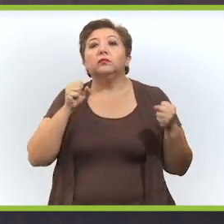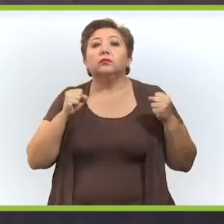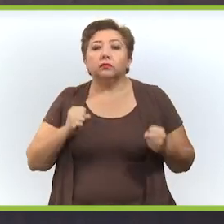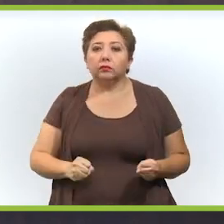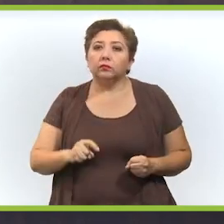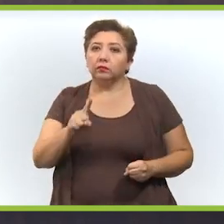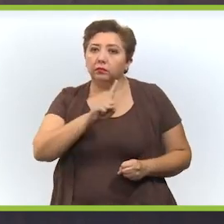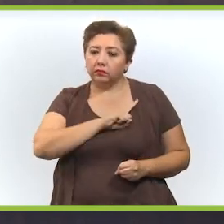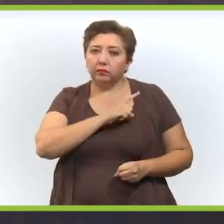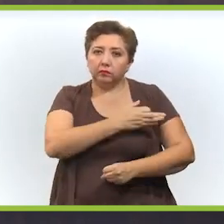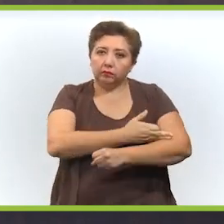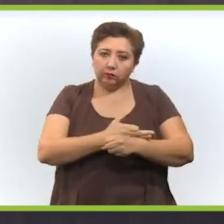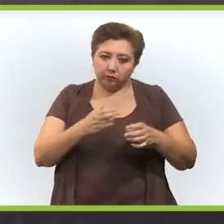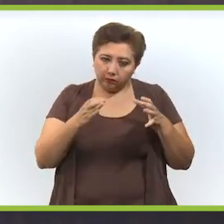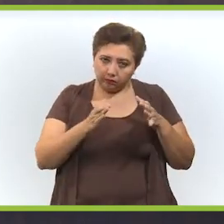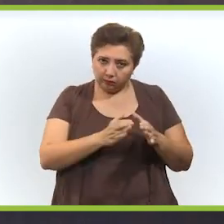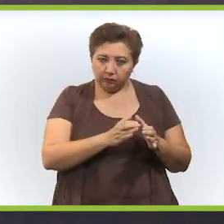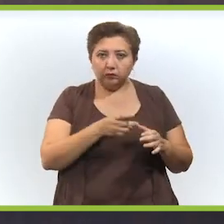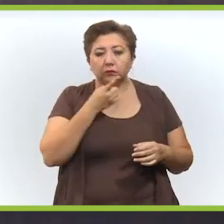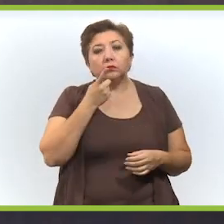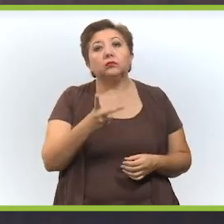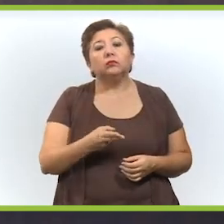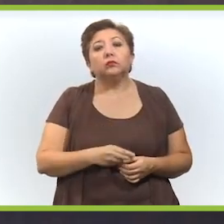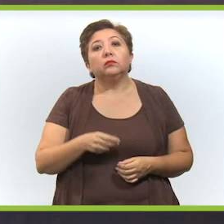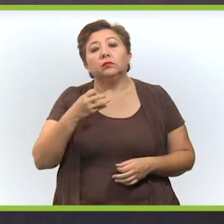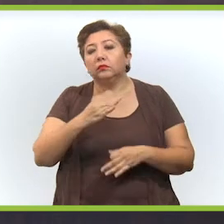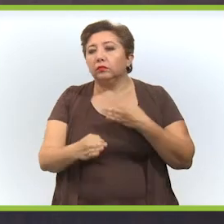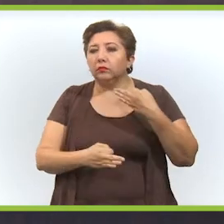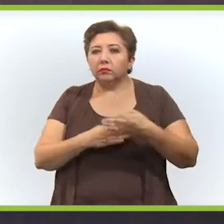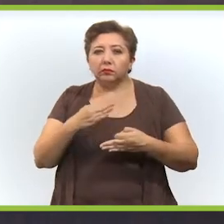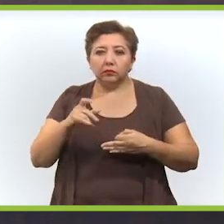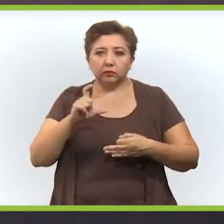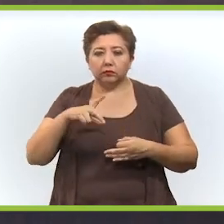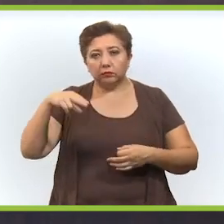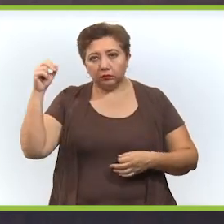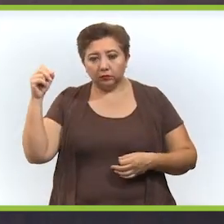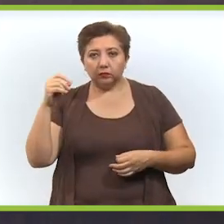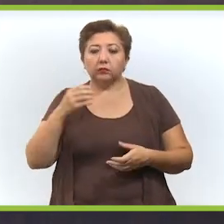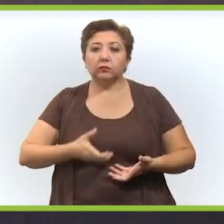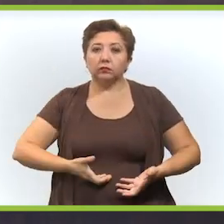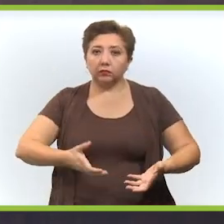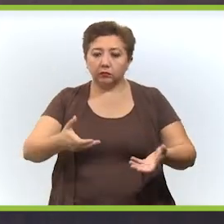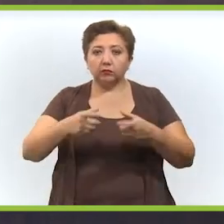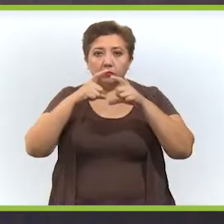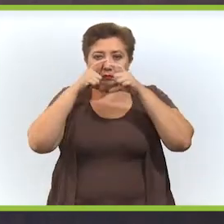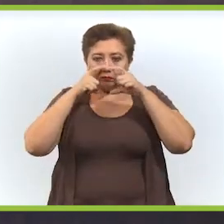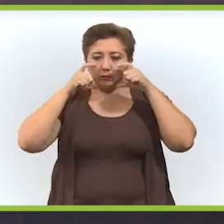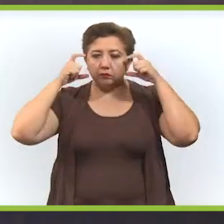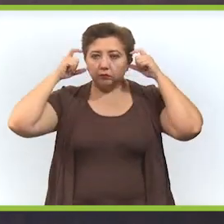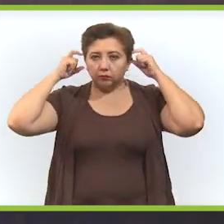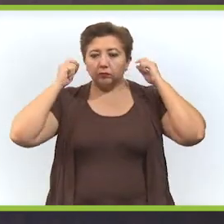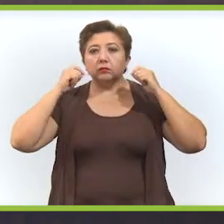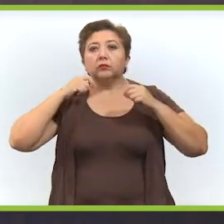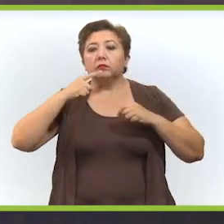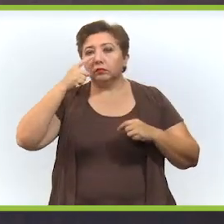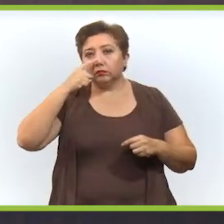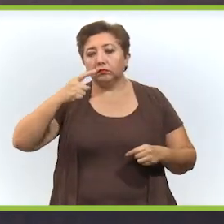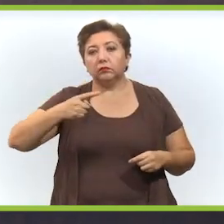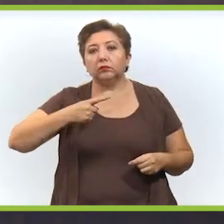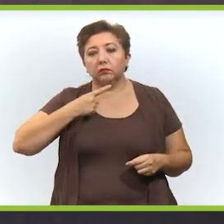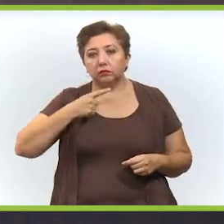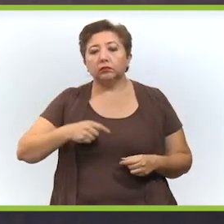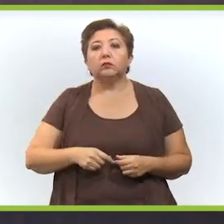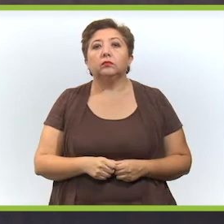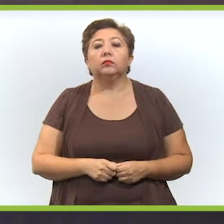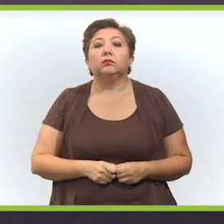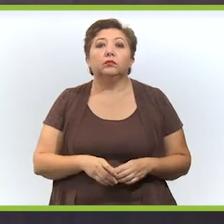en todo momento cuando salgamos a la calle estemos utilizando el cubrebocas desde el puente de la nariz hasta la barbilla. Como siempre digo, no sirve traer el cubrebocas